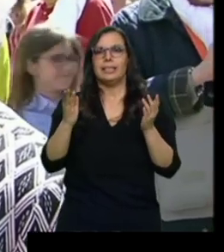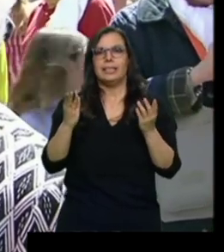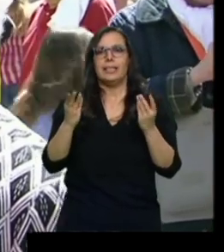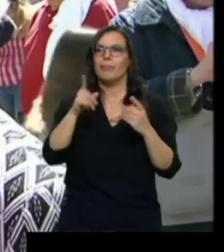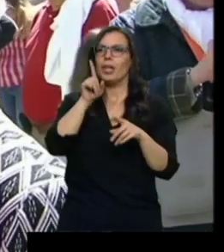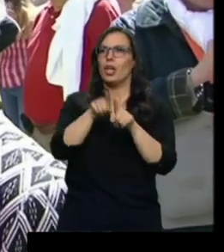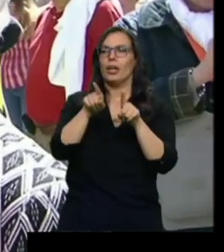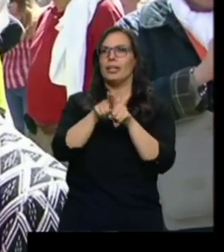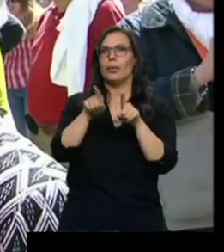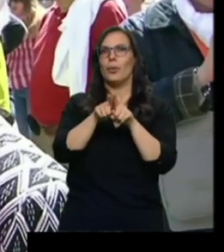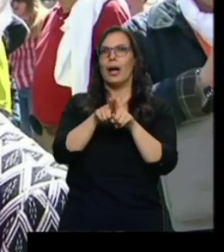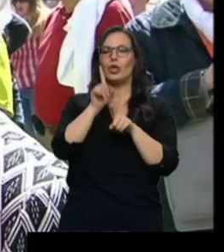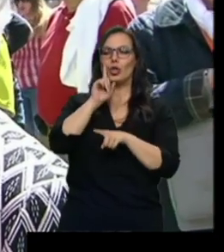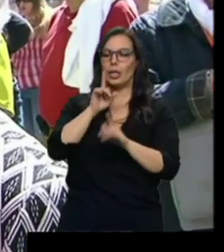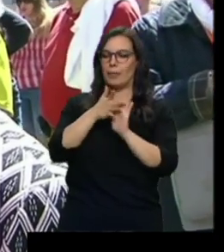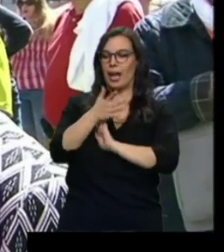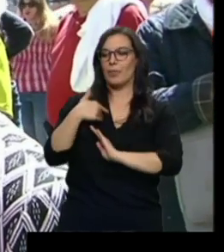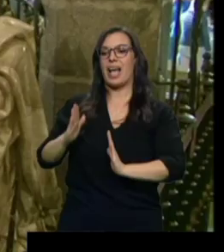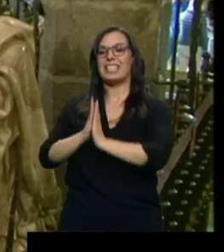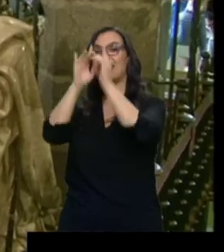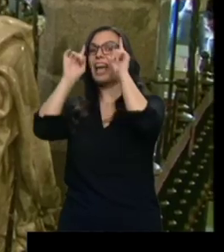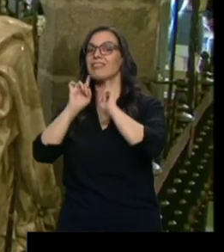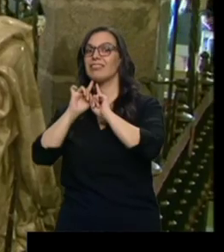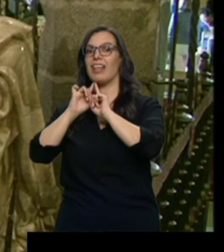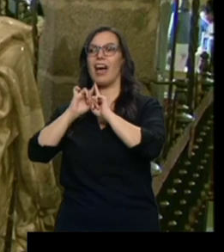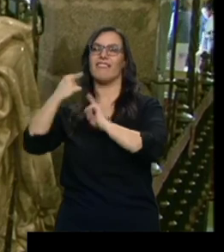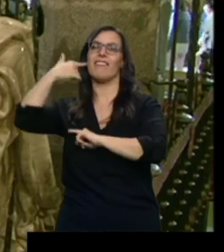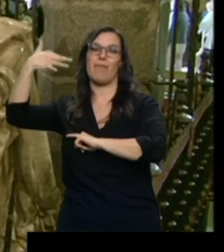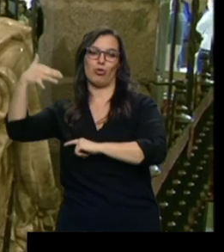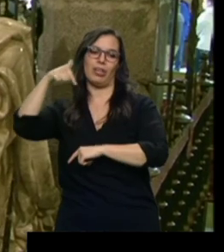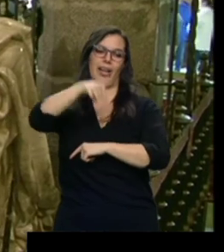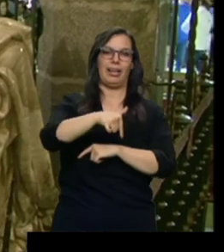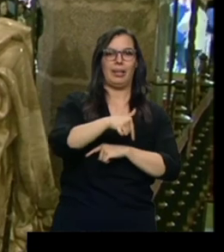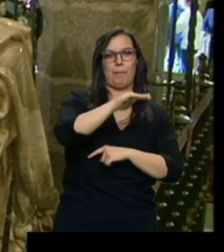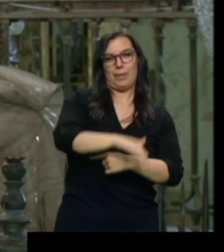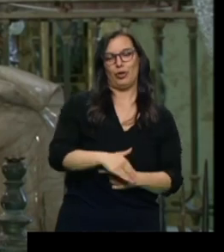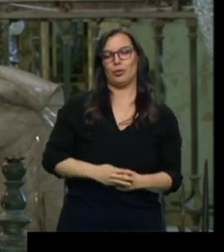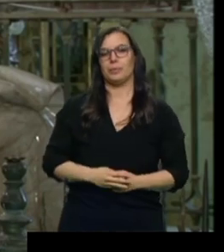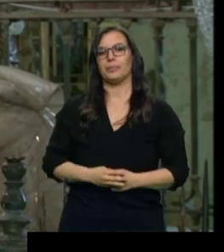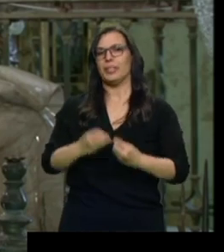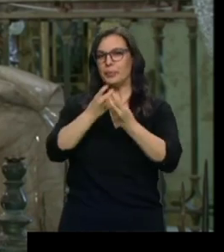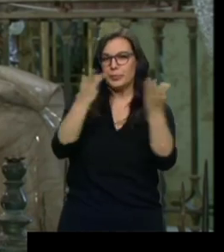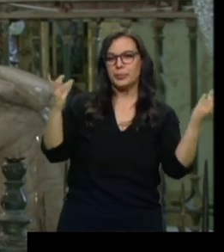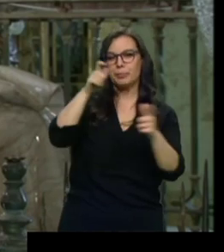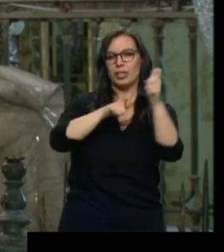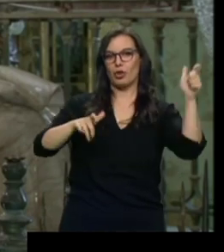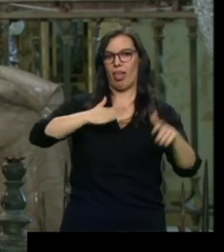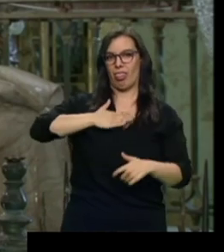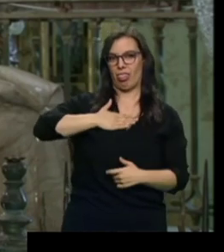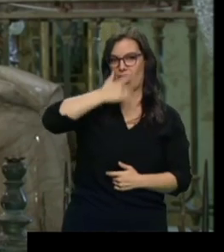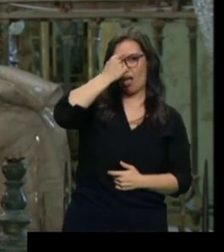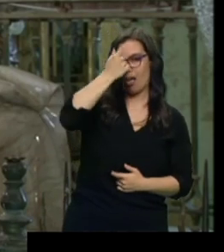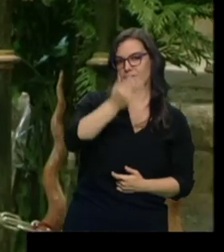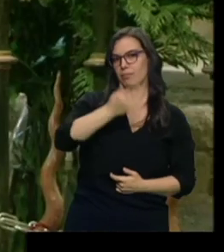no sé cómo decir, la santa es más universal que es el segundo. Costumbre que centenares de abulenses y visitantes llevarán a cabo